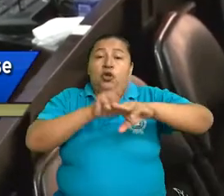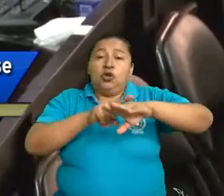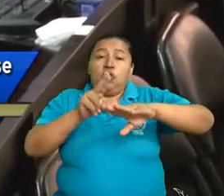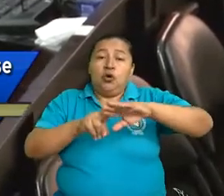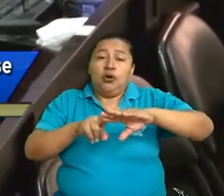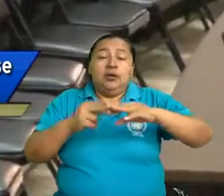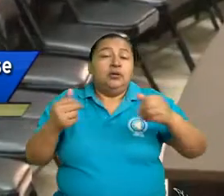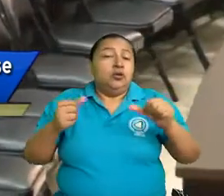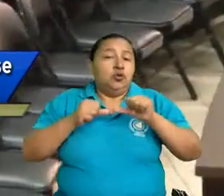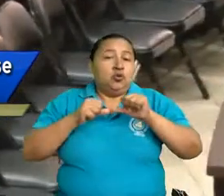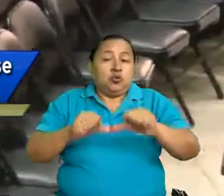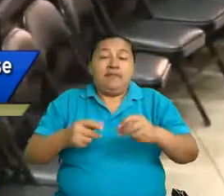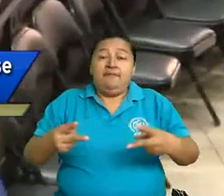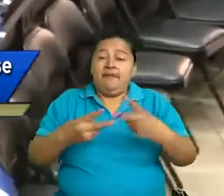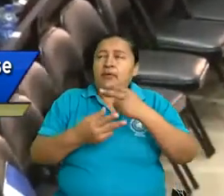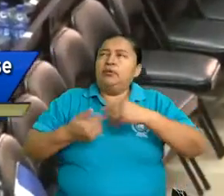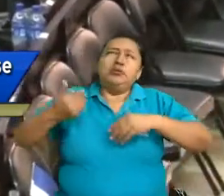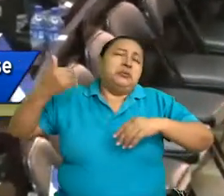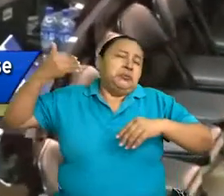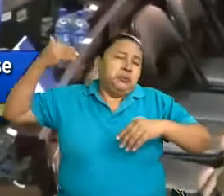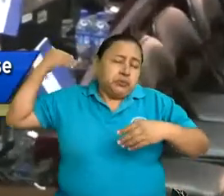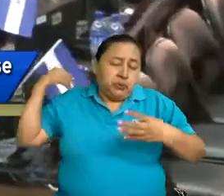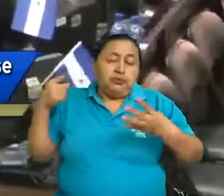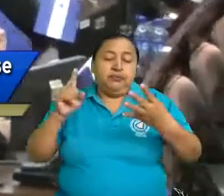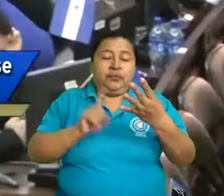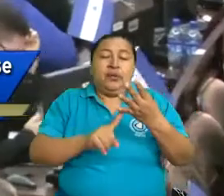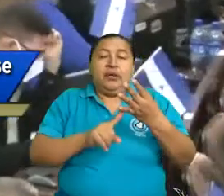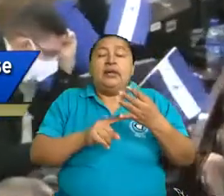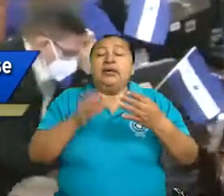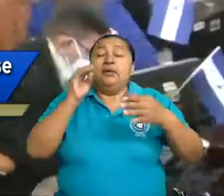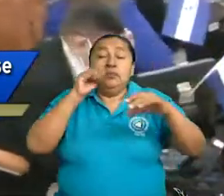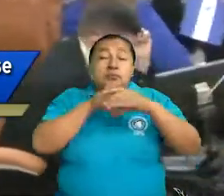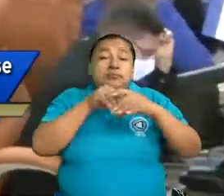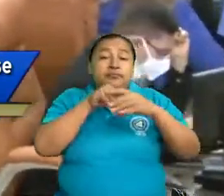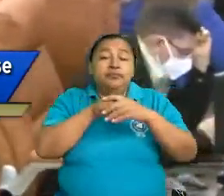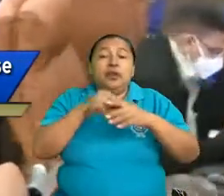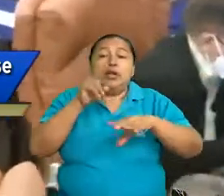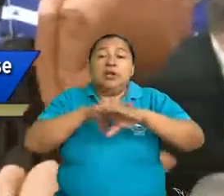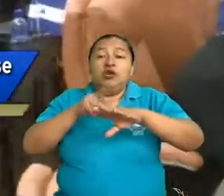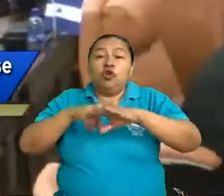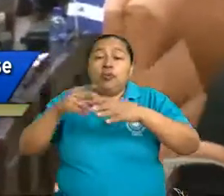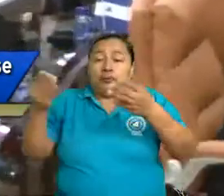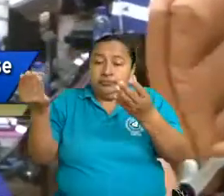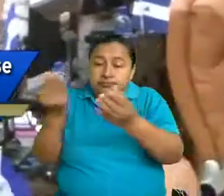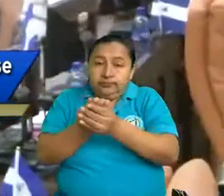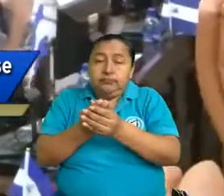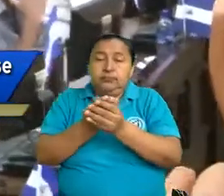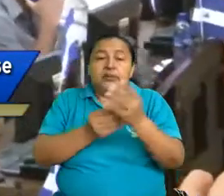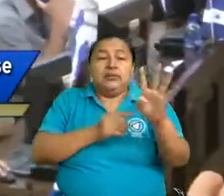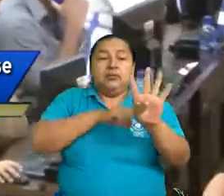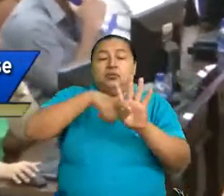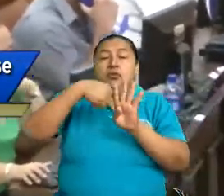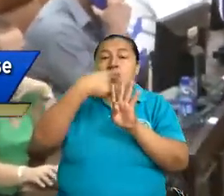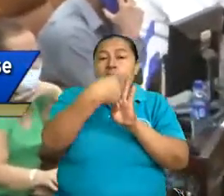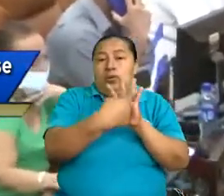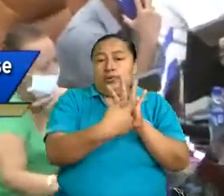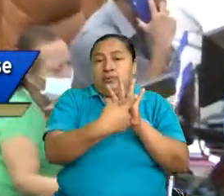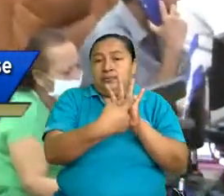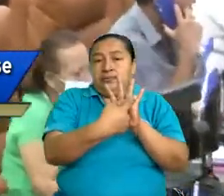vigencia de derecho histórico y registro de normas consolidadas. Esas son las cuatro categorías.